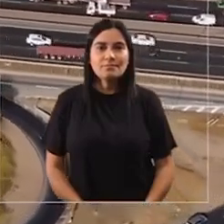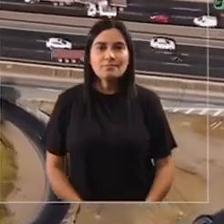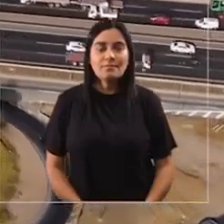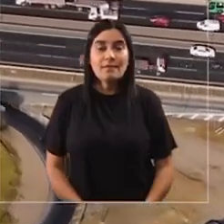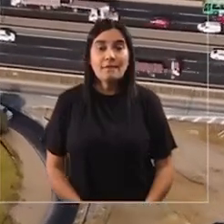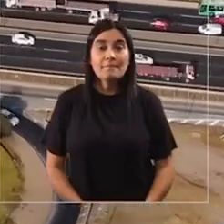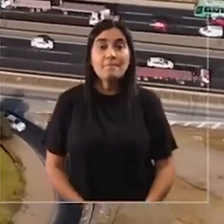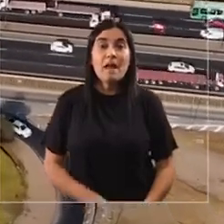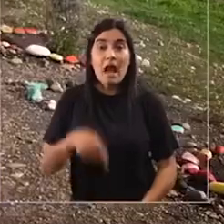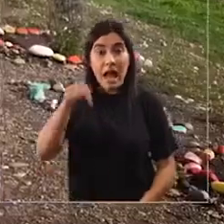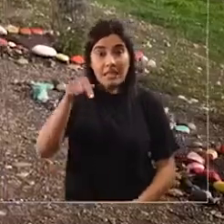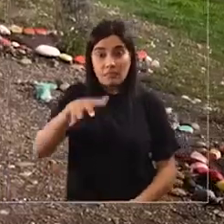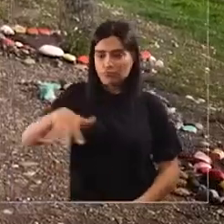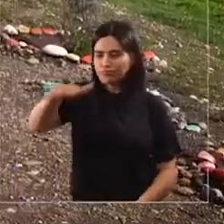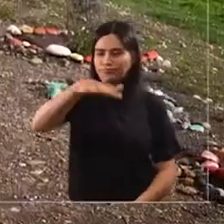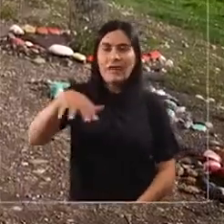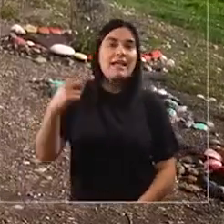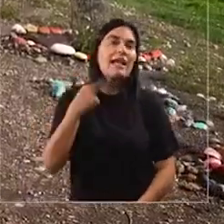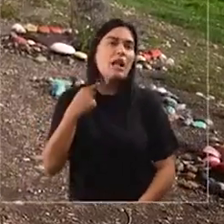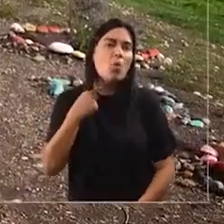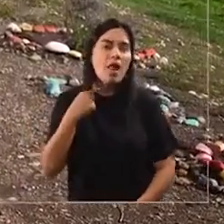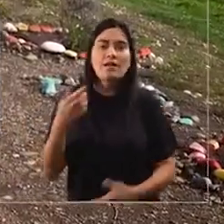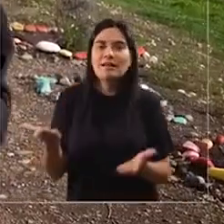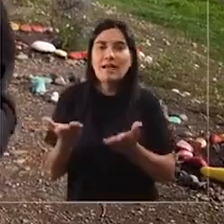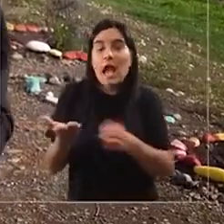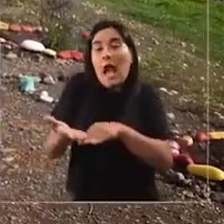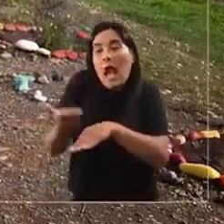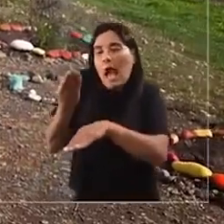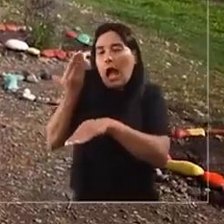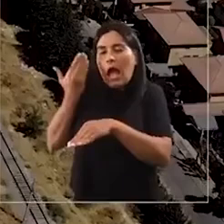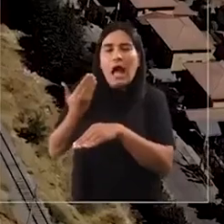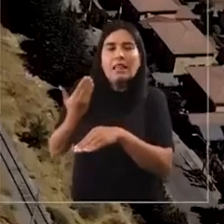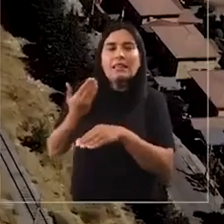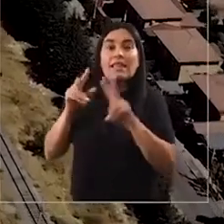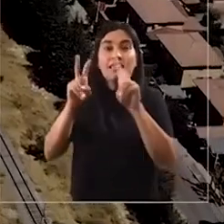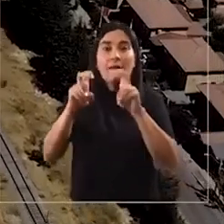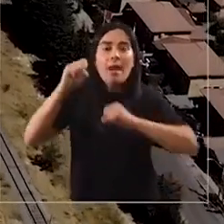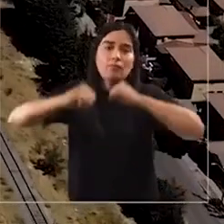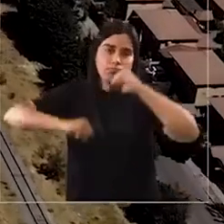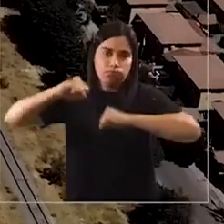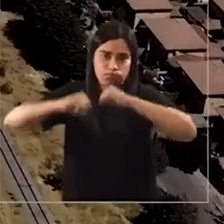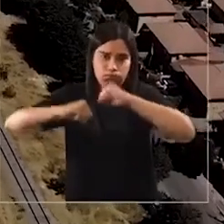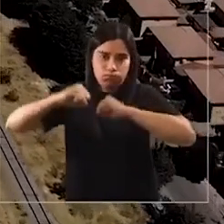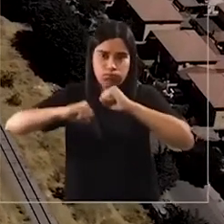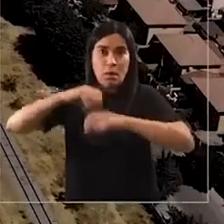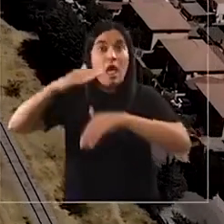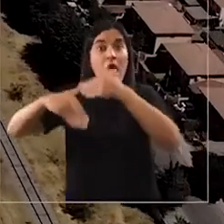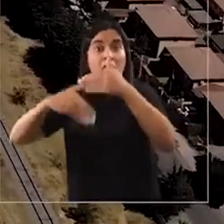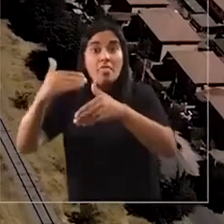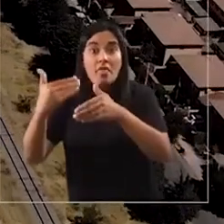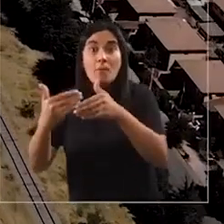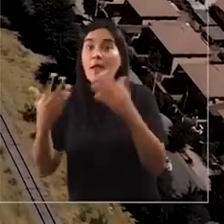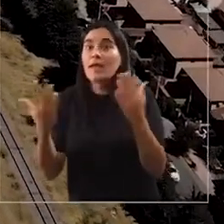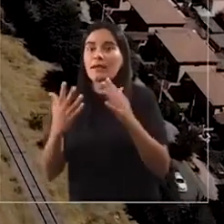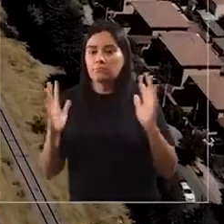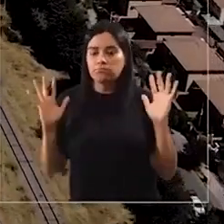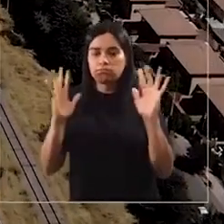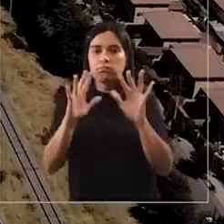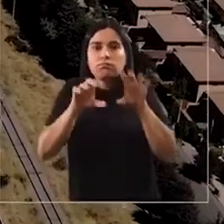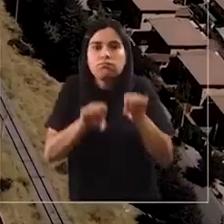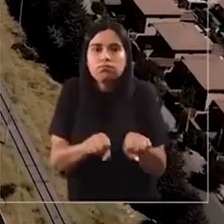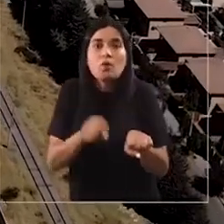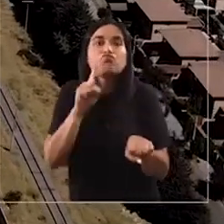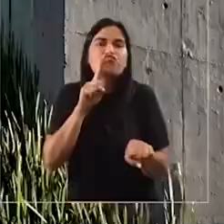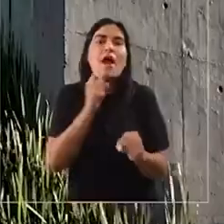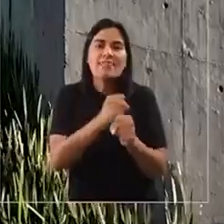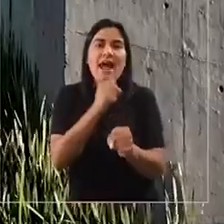Principalmente Quilicura fue más por el lado de, al principio primero, del tema industrial. Y ahí después llegaron los asentamientos más recientes porque había trabajo.